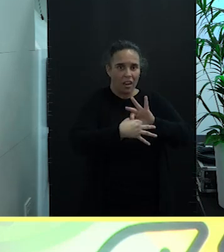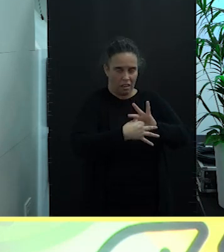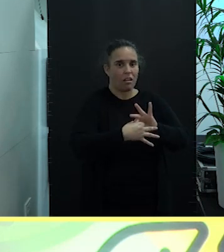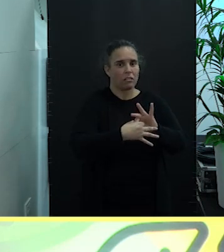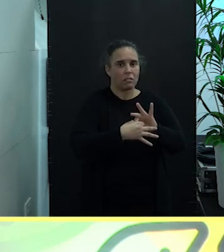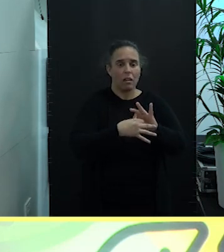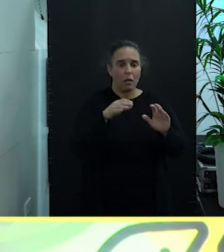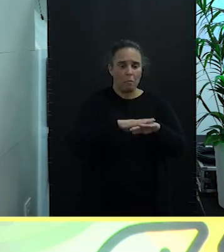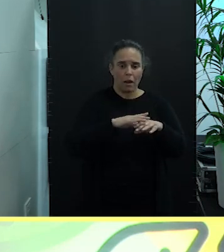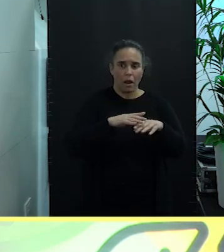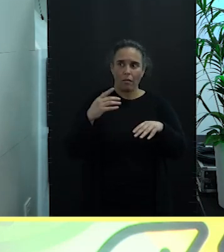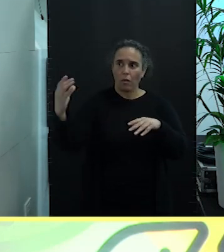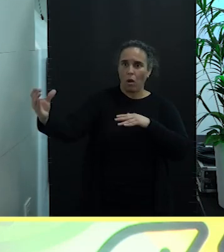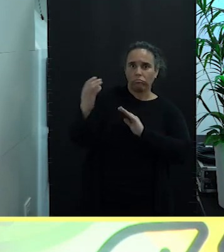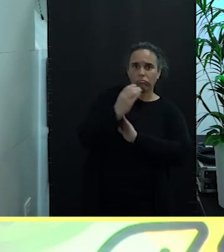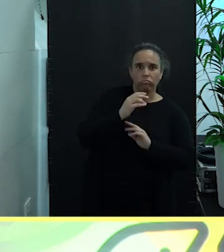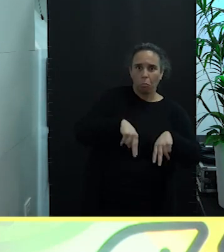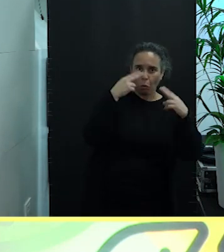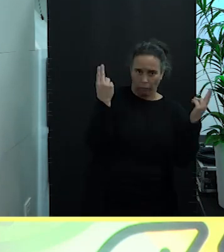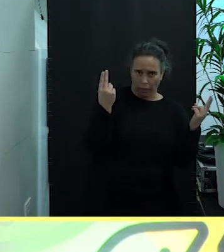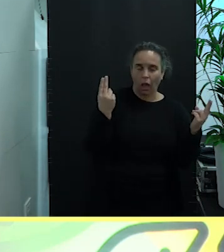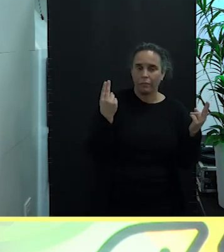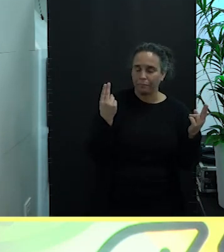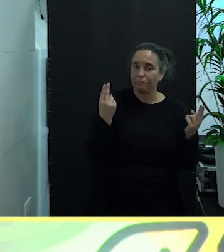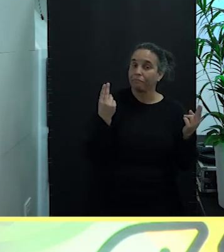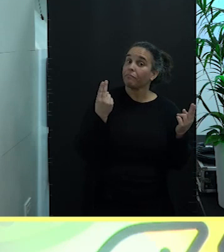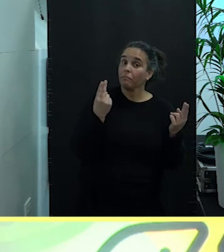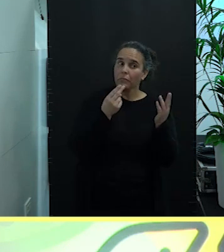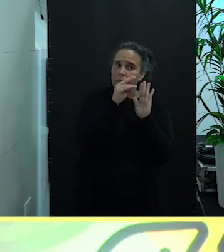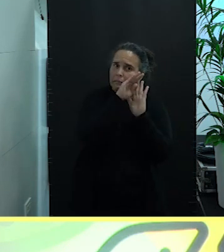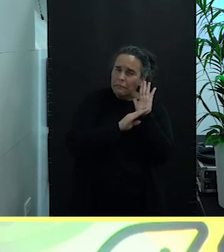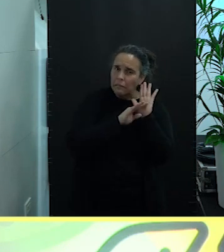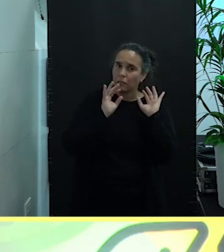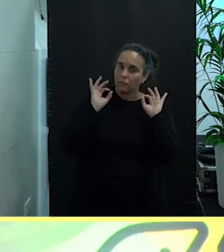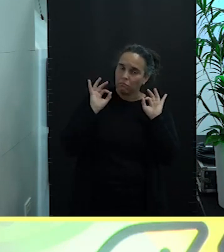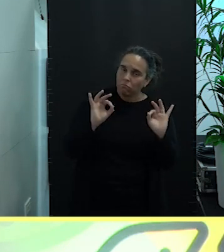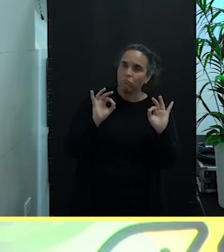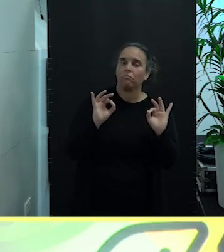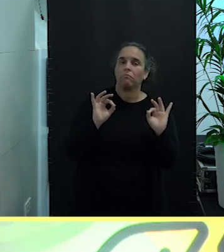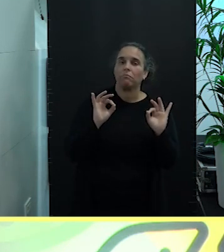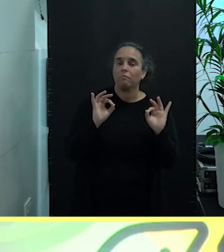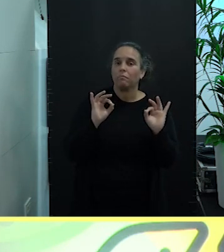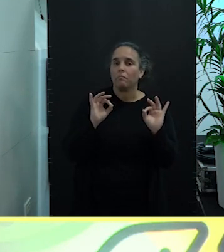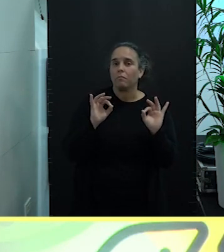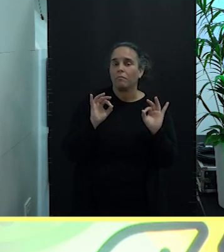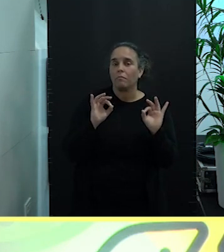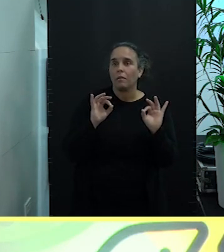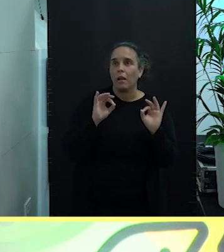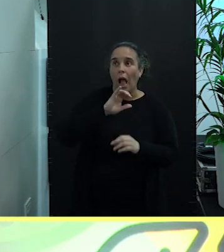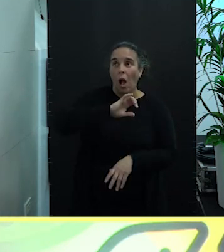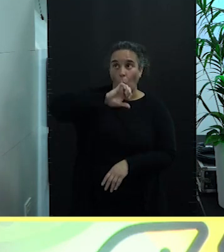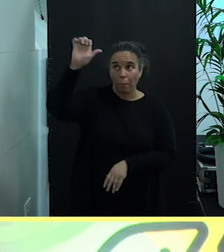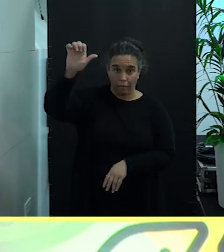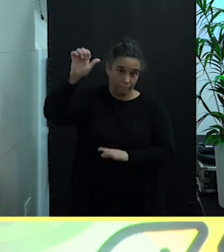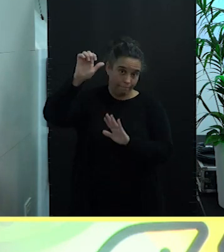pública. Con estas premisas, con estas premisas europeas,